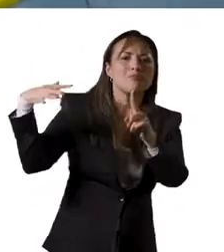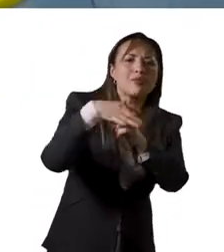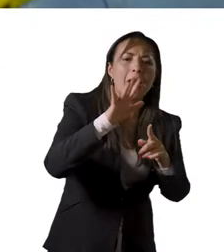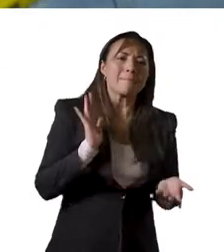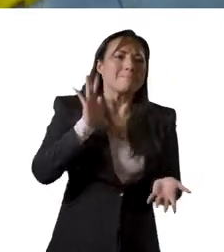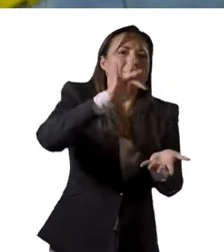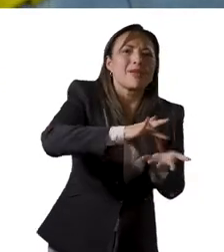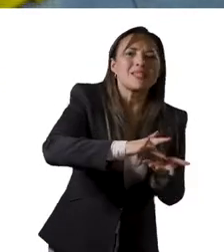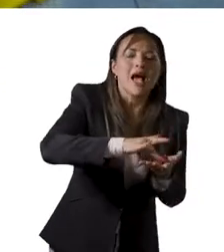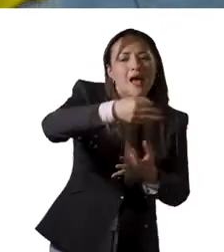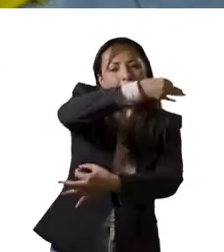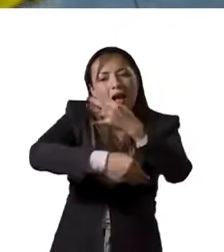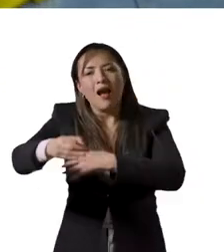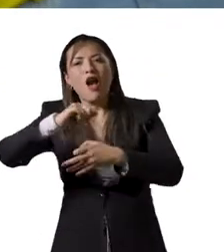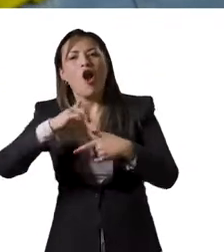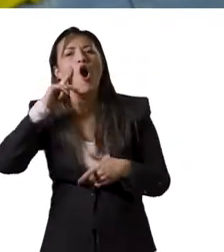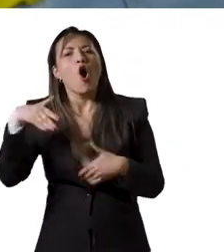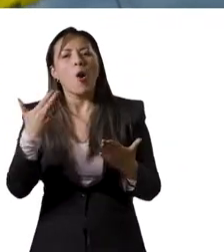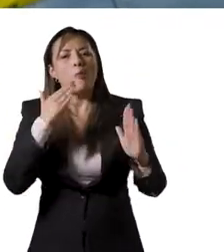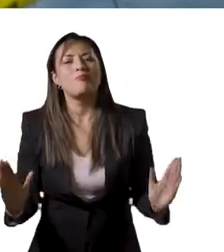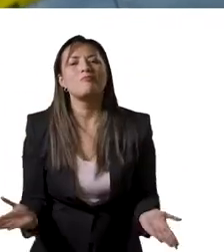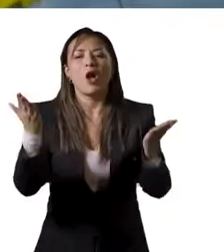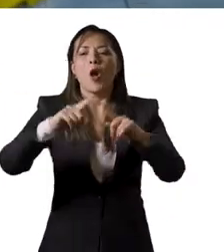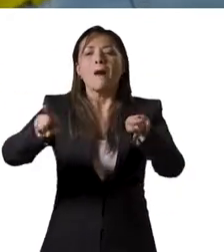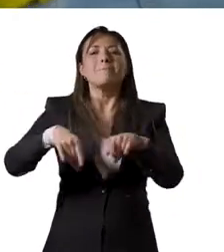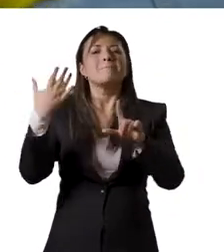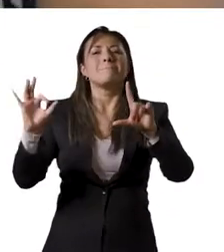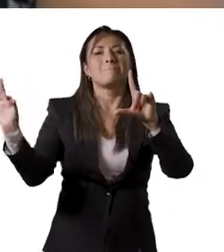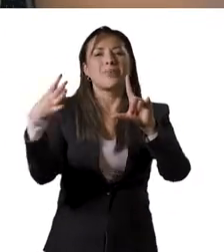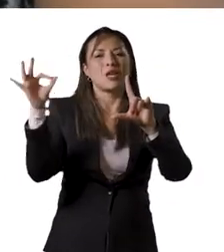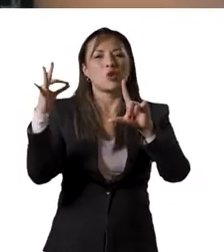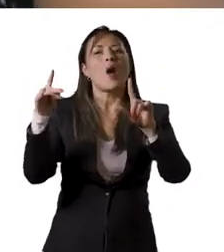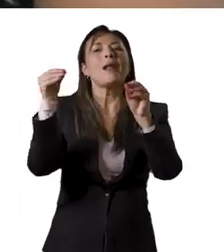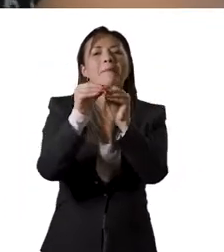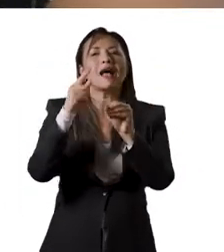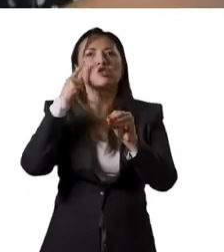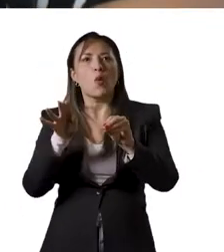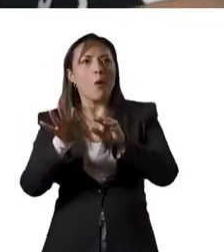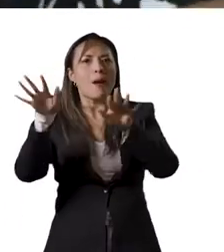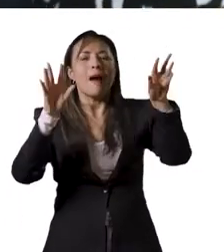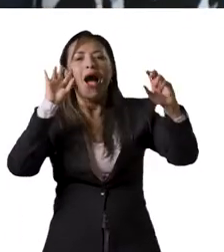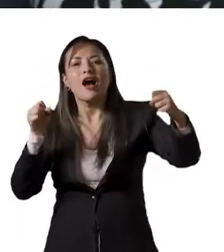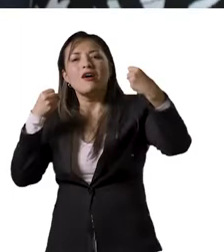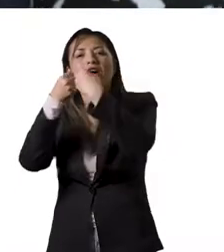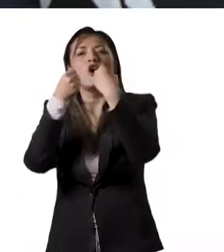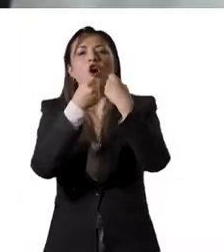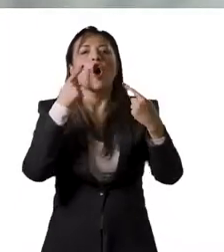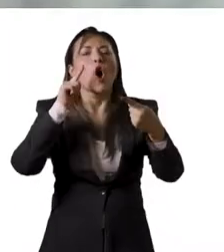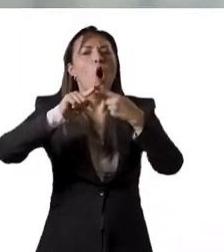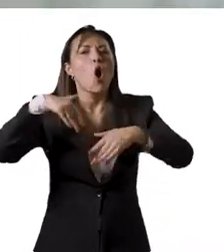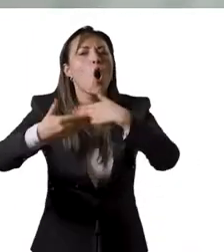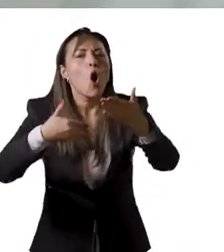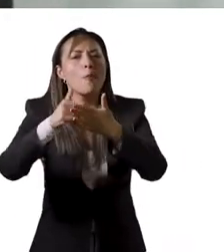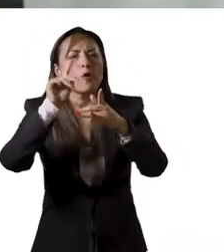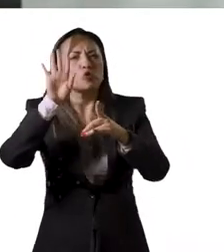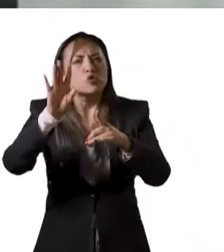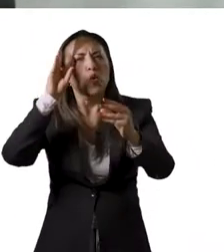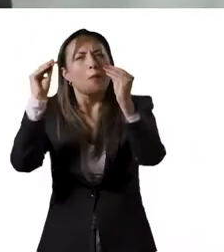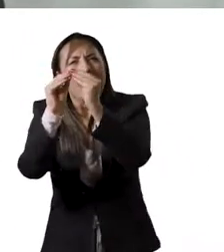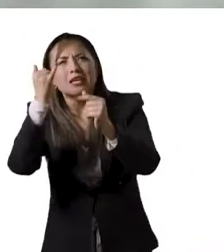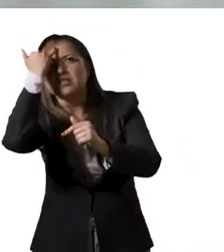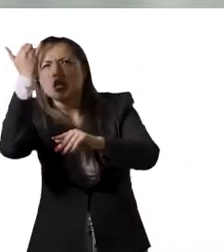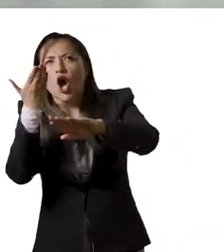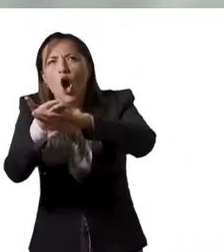emergencia en la formación presencial, mejorando la capacidad de las aulas virtuales y extendiendo el convenio con Coursera,